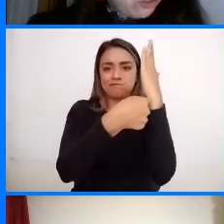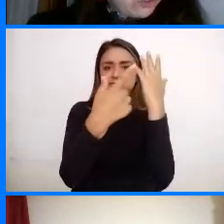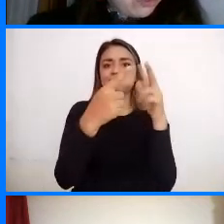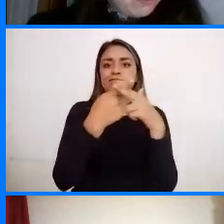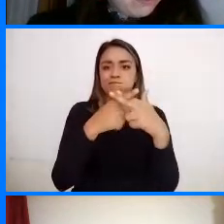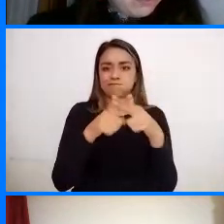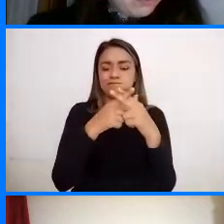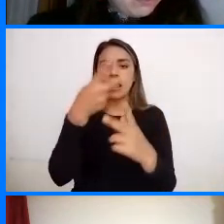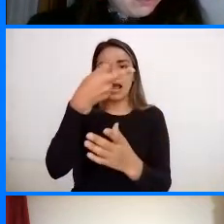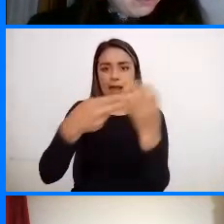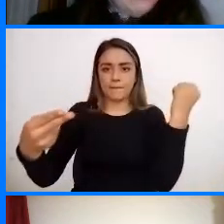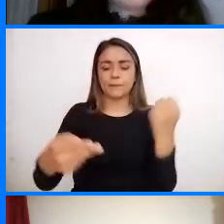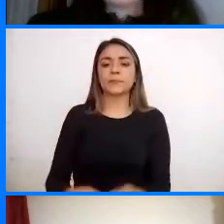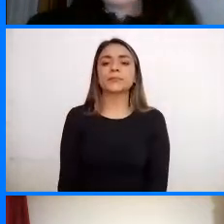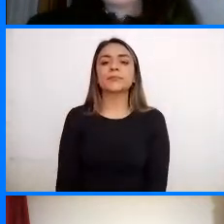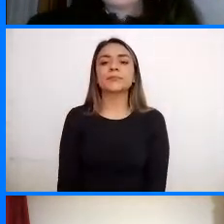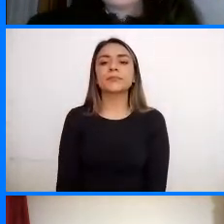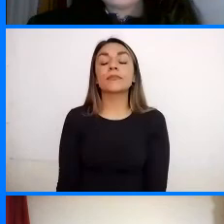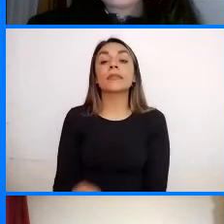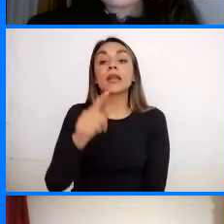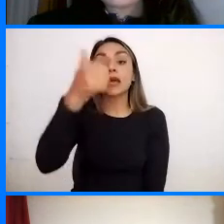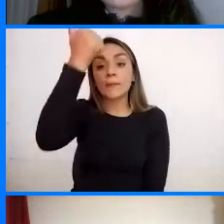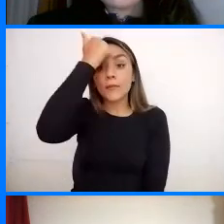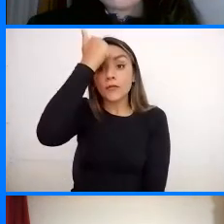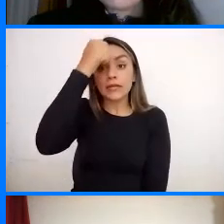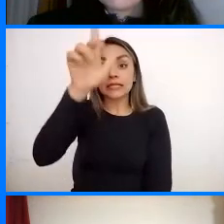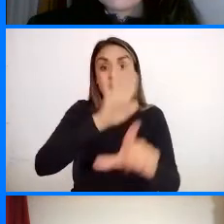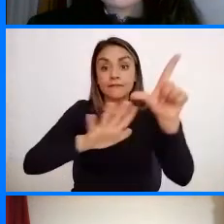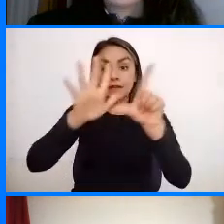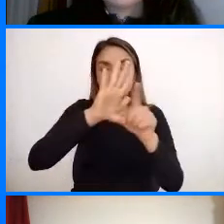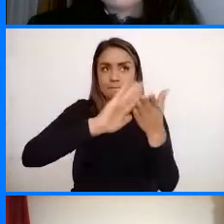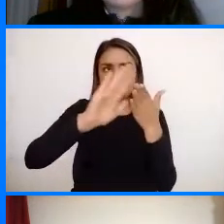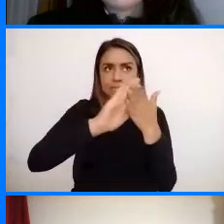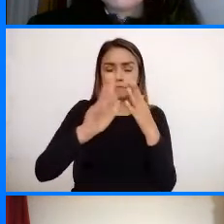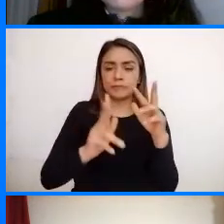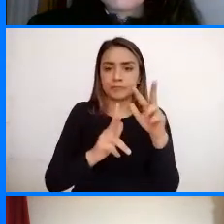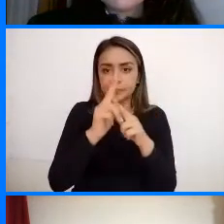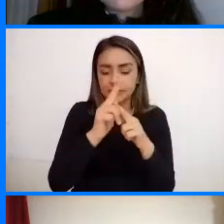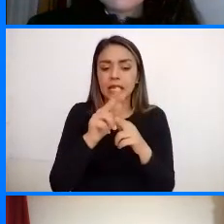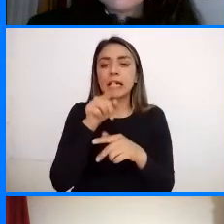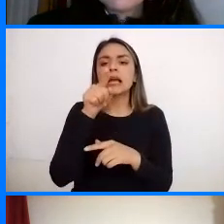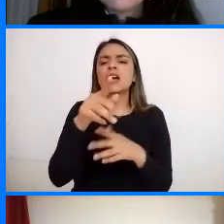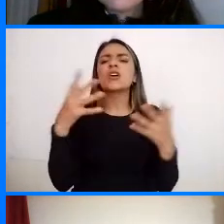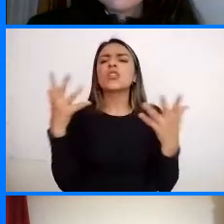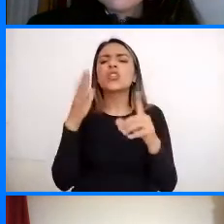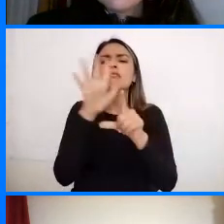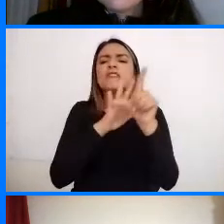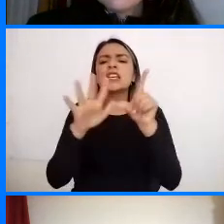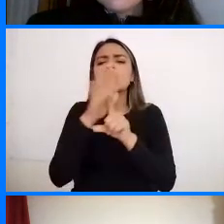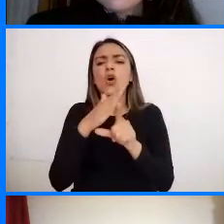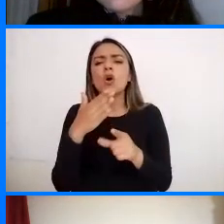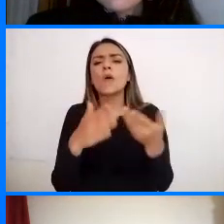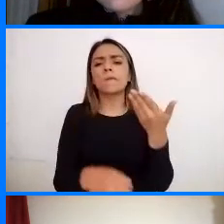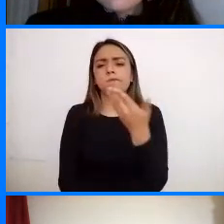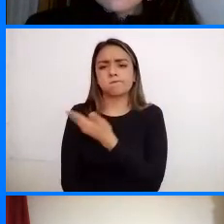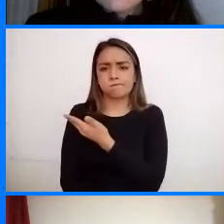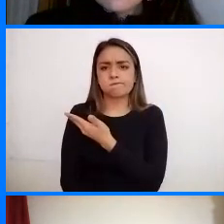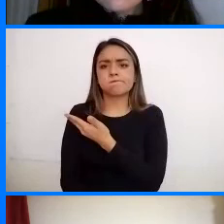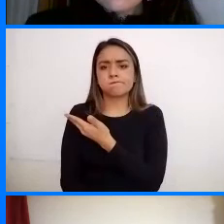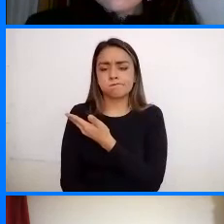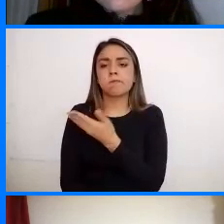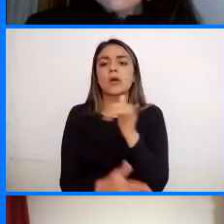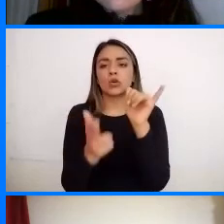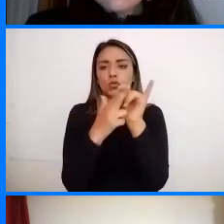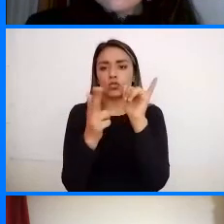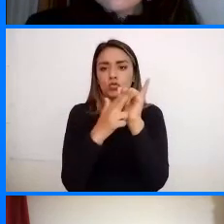Los dos Profe Y este video Perdóname Te interrumpo También va a estar Colgado En nuestro canal De YouTube